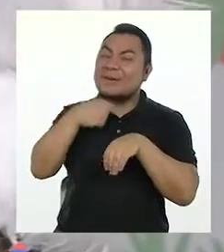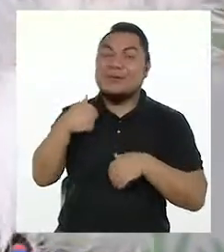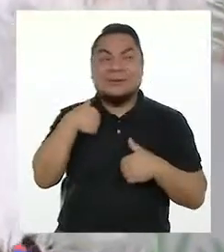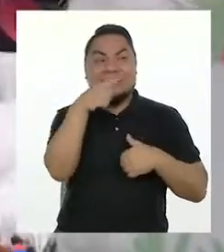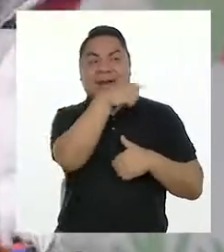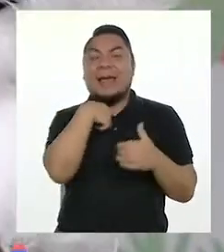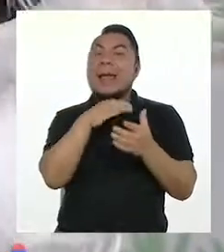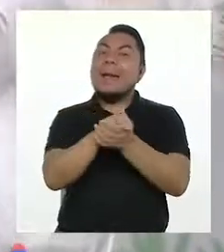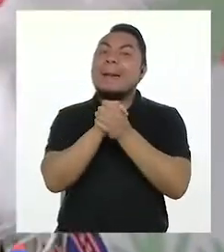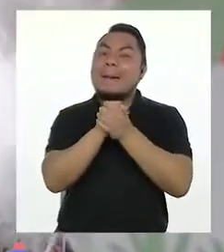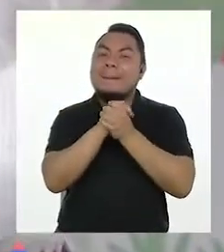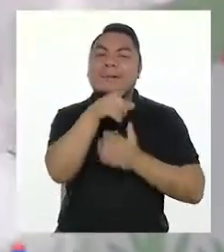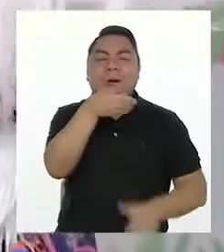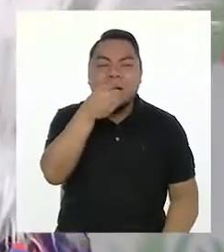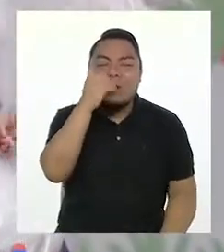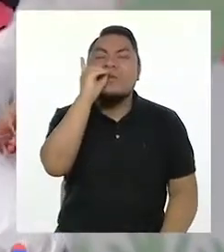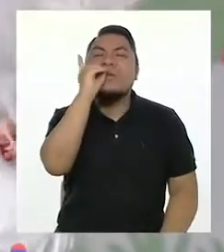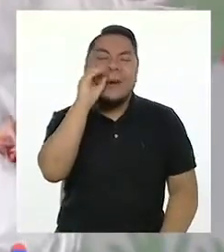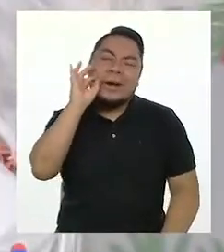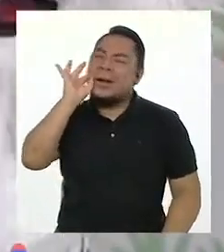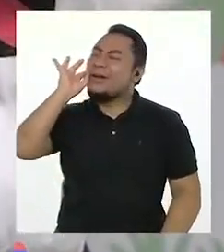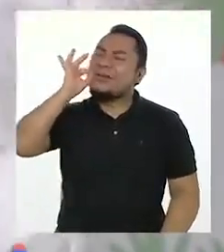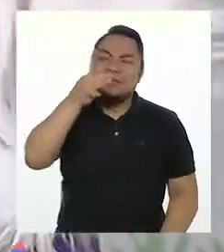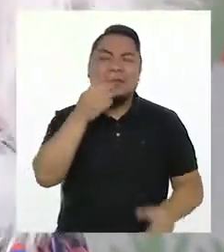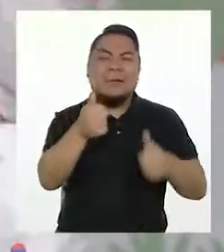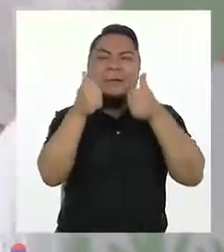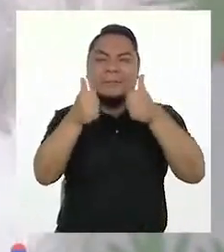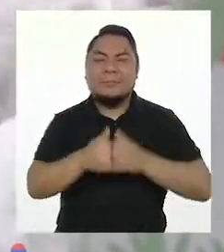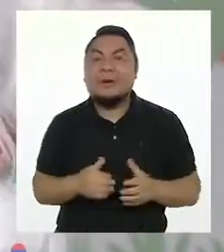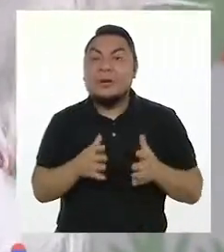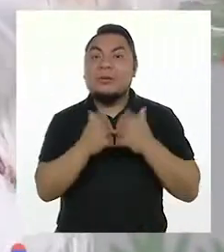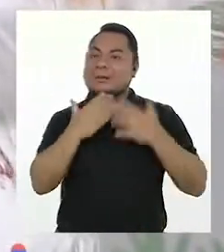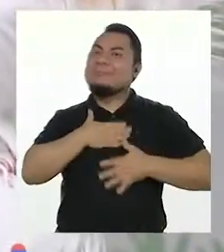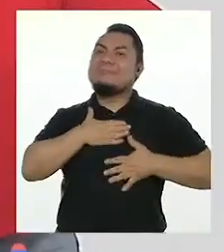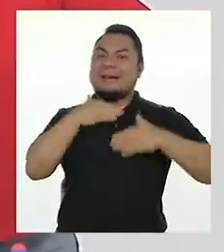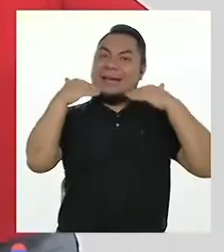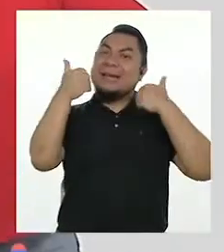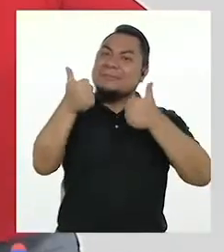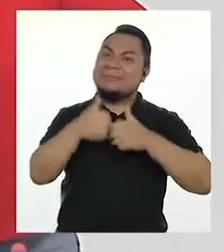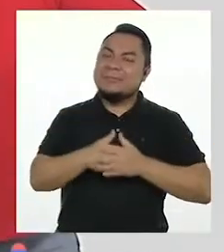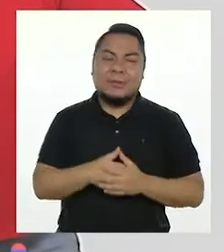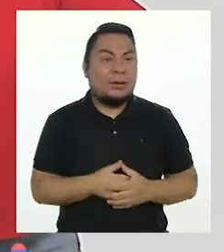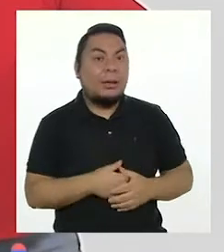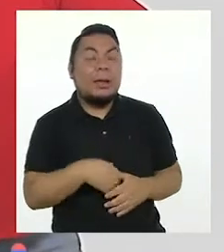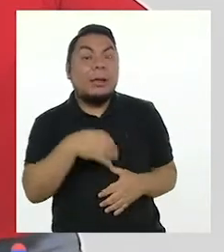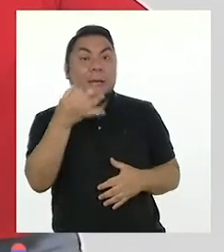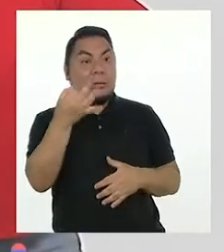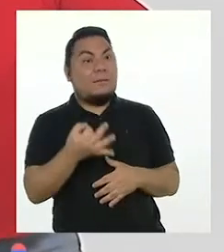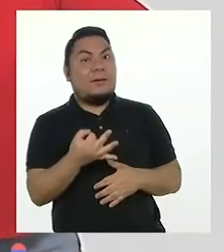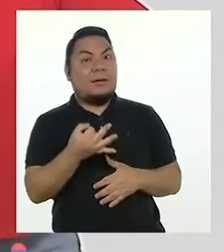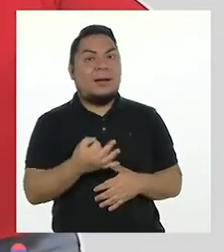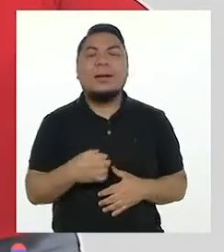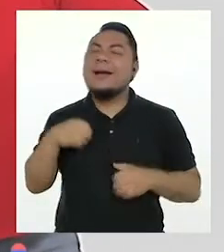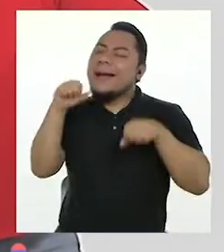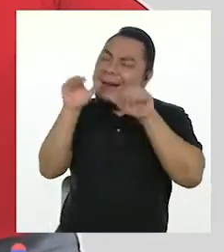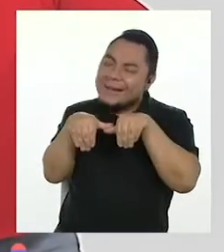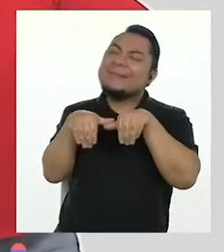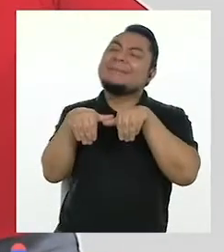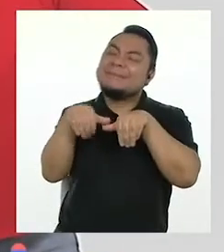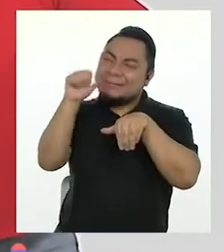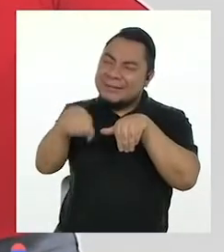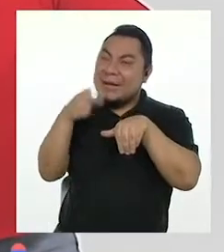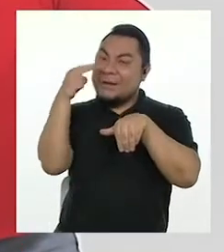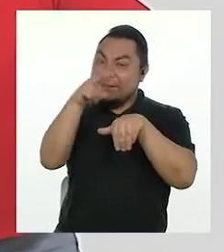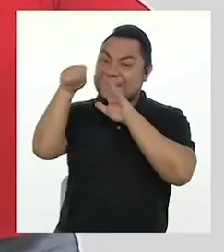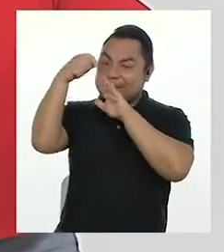un amigo que hace unos desayunos fantásticos y muy divertidos. ¿De verdad? ¡Claro! ¡Te voy a